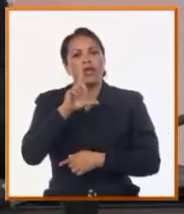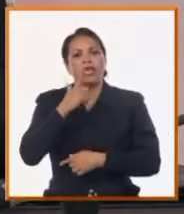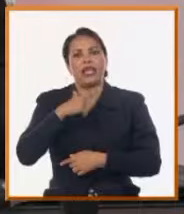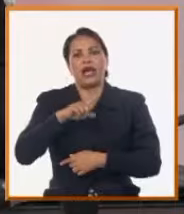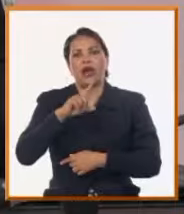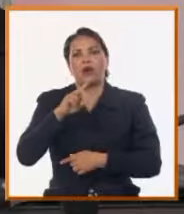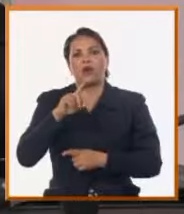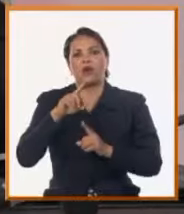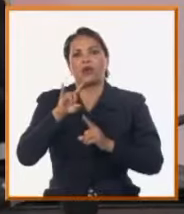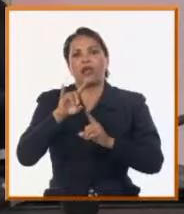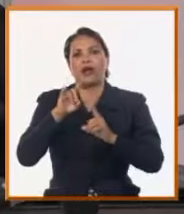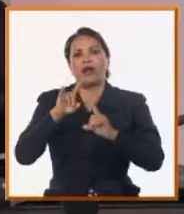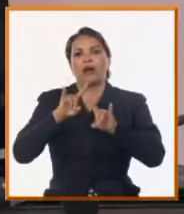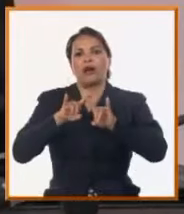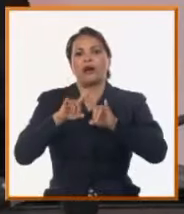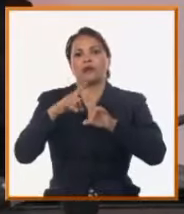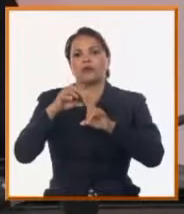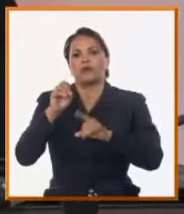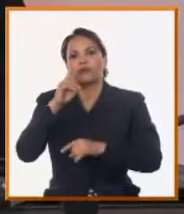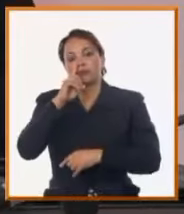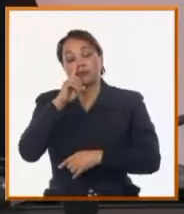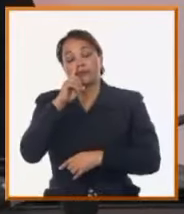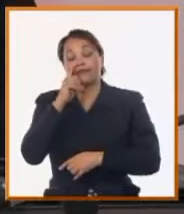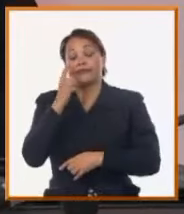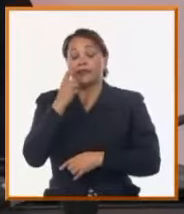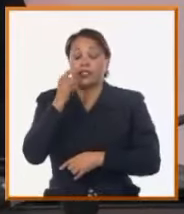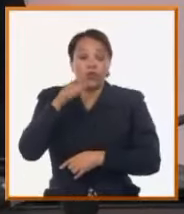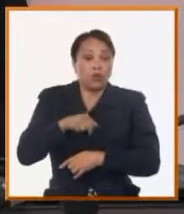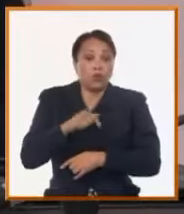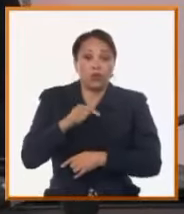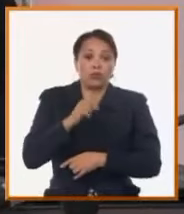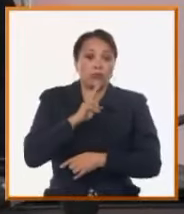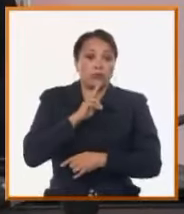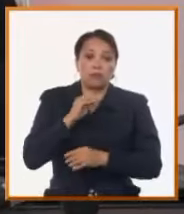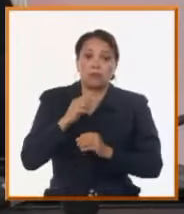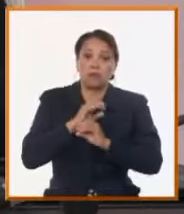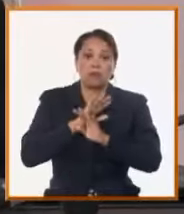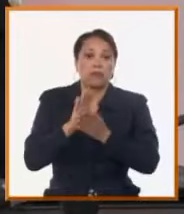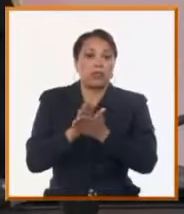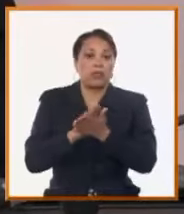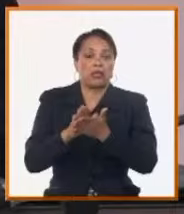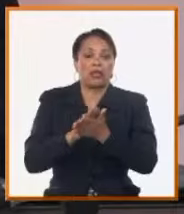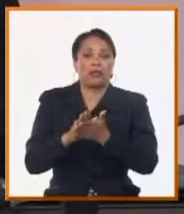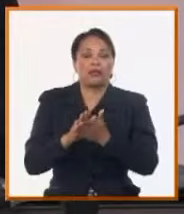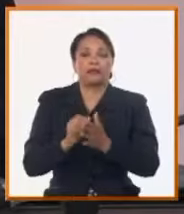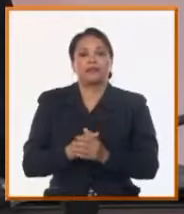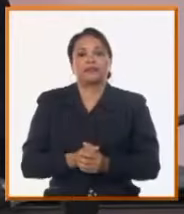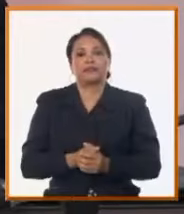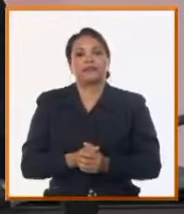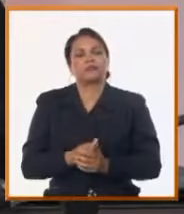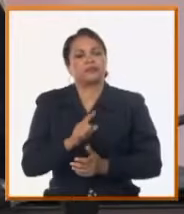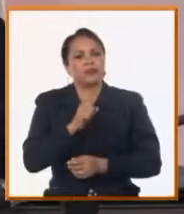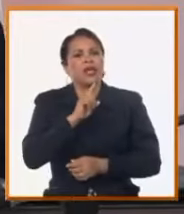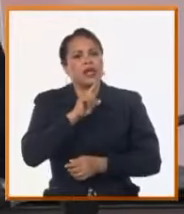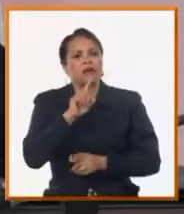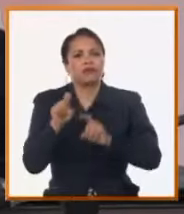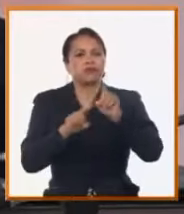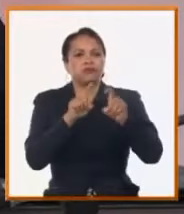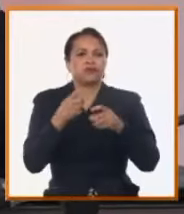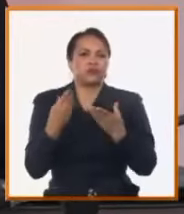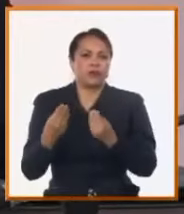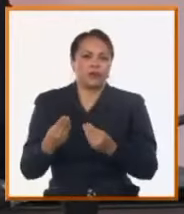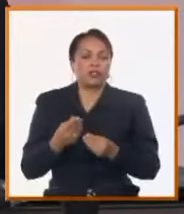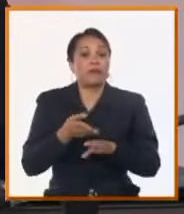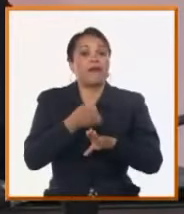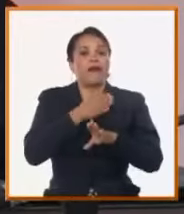sin ella. Amanecer feliz. Creo que de esto también podemos hablar. Leonel, son muchas opiniones, pero antes de hablar con usted, vamos a